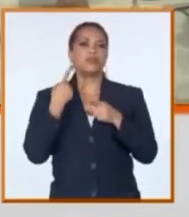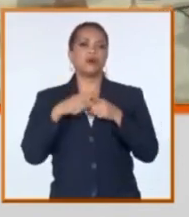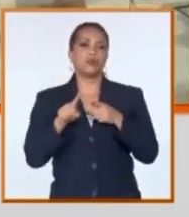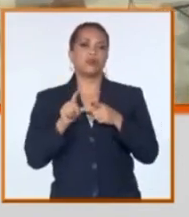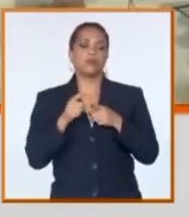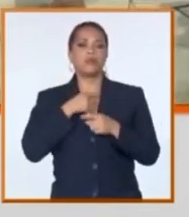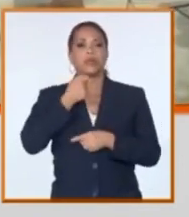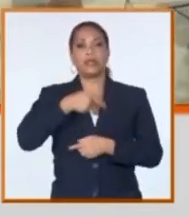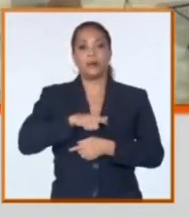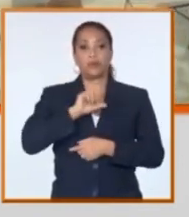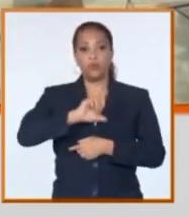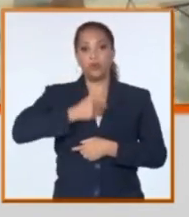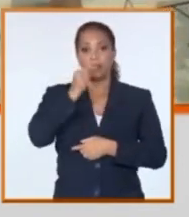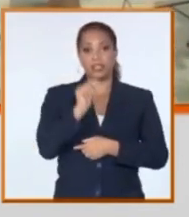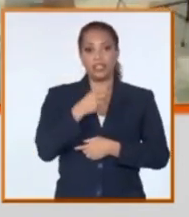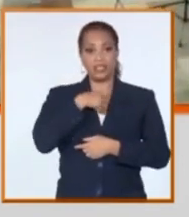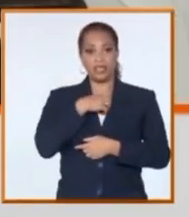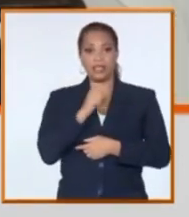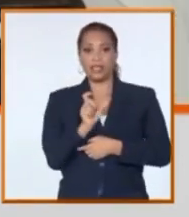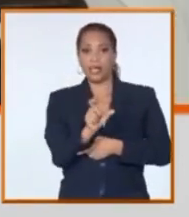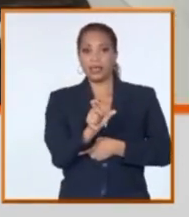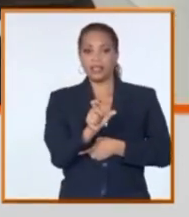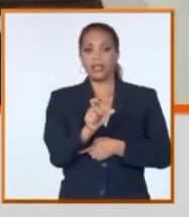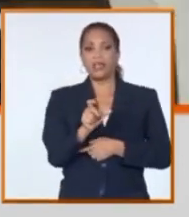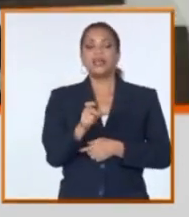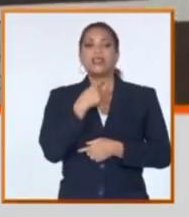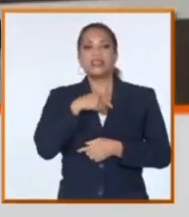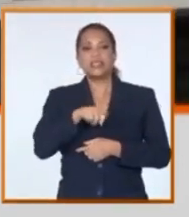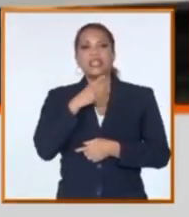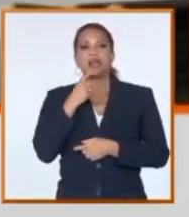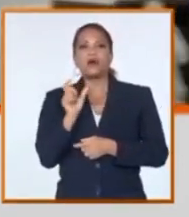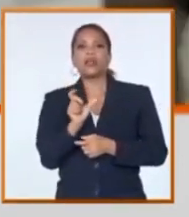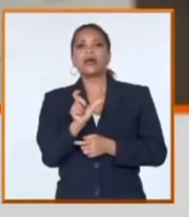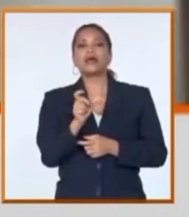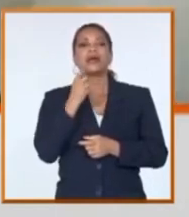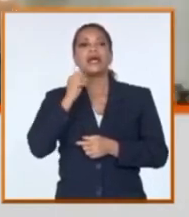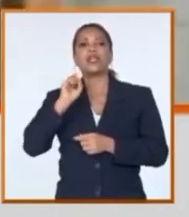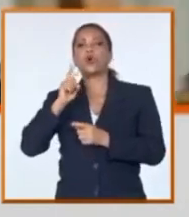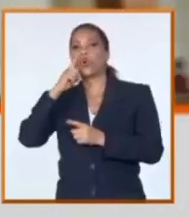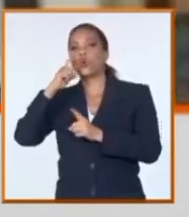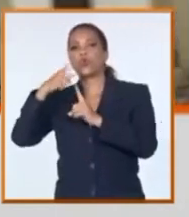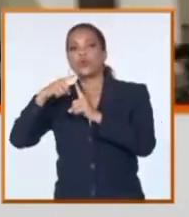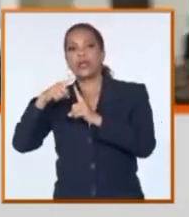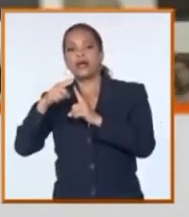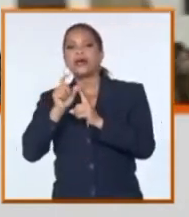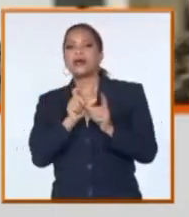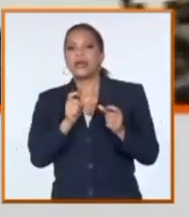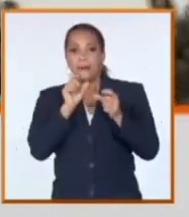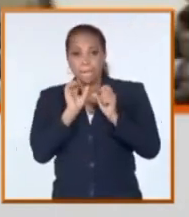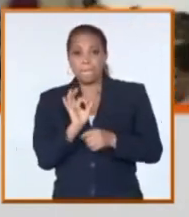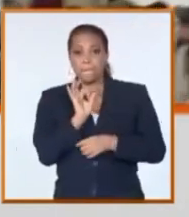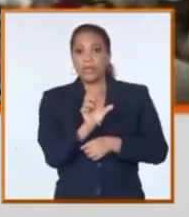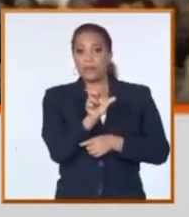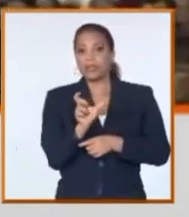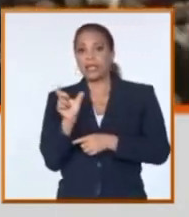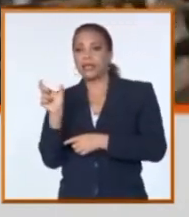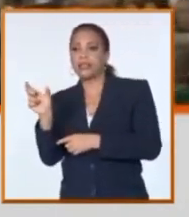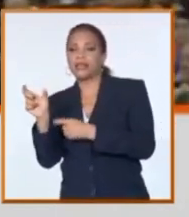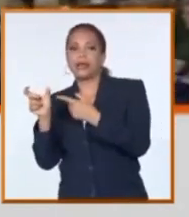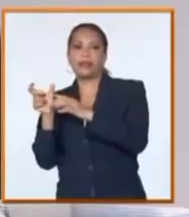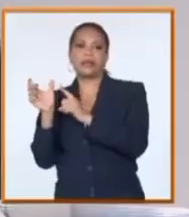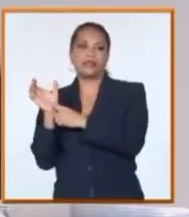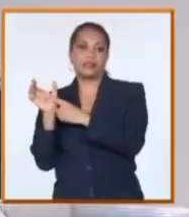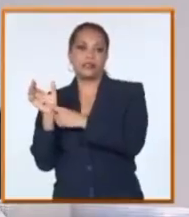artista tiene una tarjeta, solamente tendría que declararla que es con carácter fiscal ante la ONAP y el mismo banco tiene las maneras de